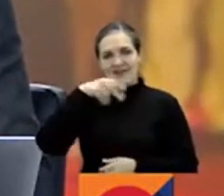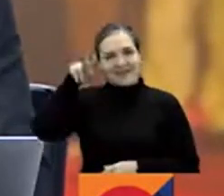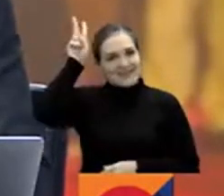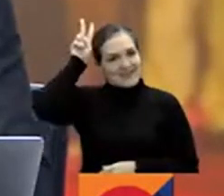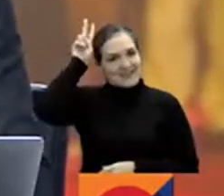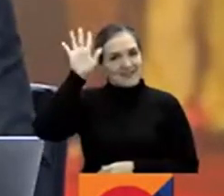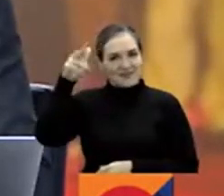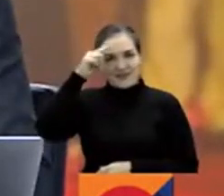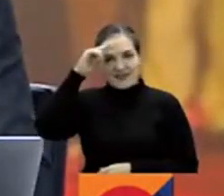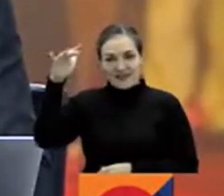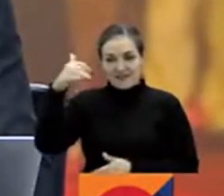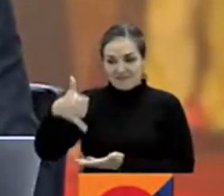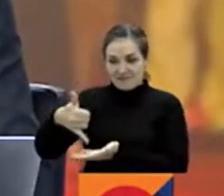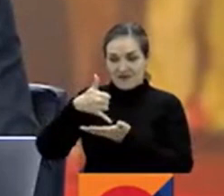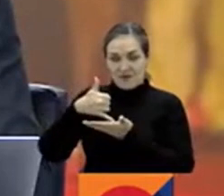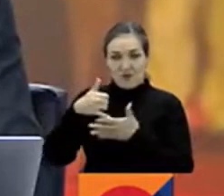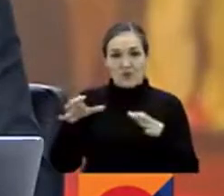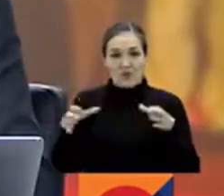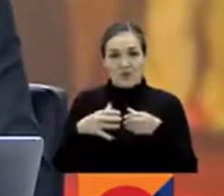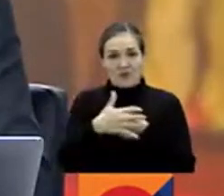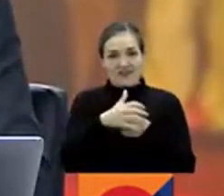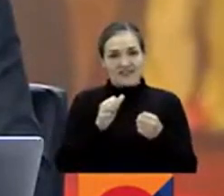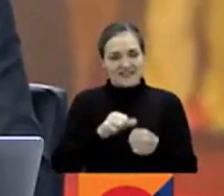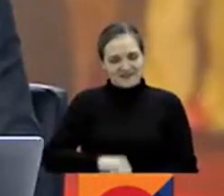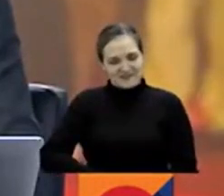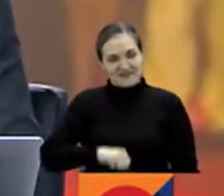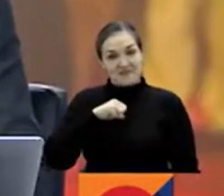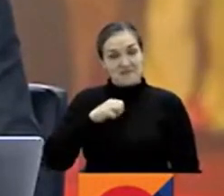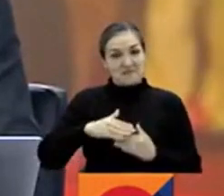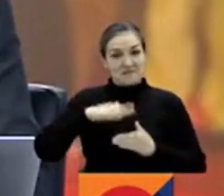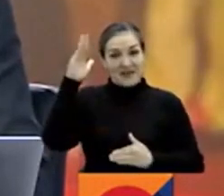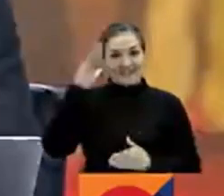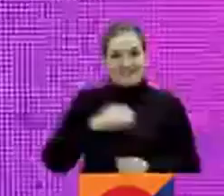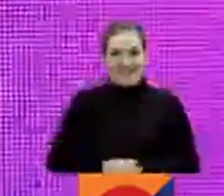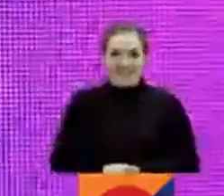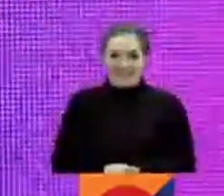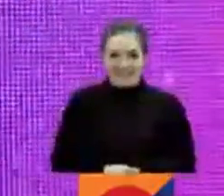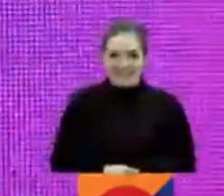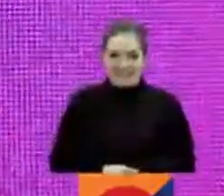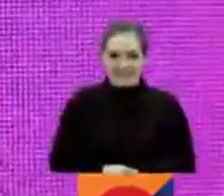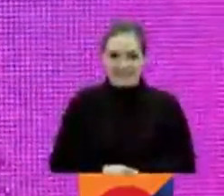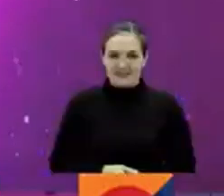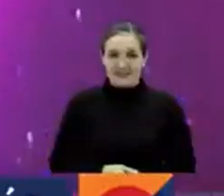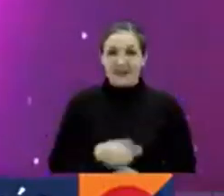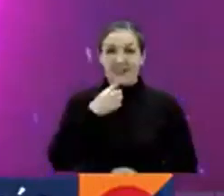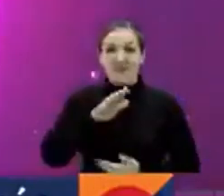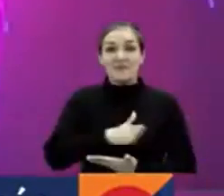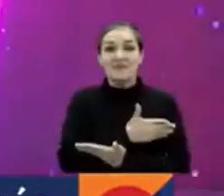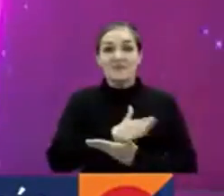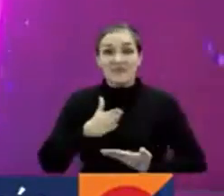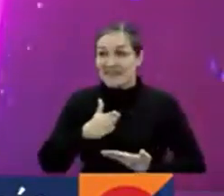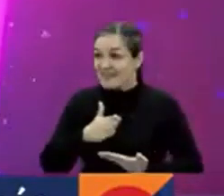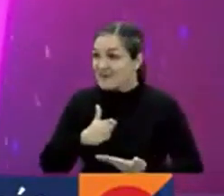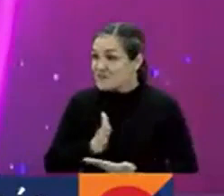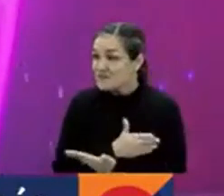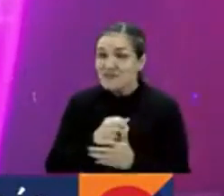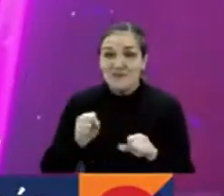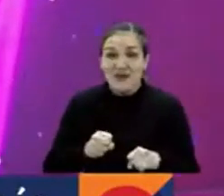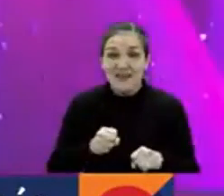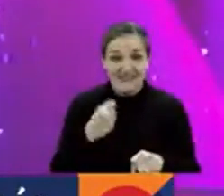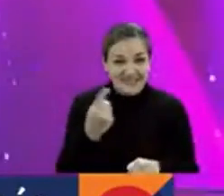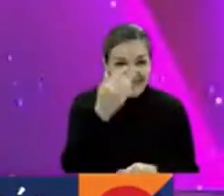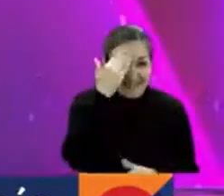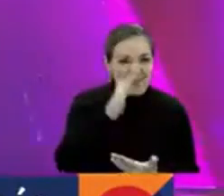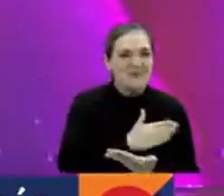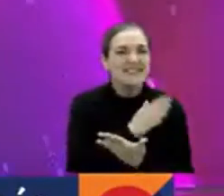Catalina. RTBC es el grupo de medios con más galardones de la noche. ¿Puedo cantarlo? Cantémoslo los dos. ¿Lo puedo cantar? ¿Ustedes ya saben